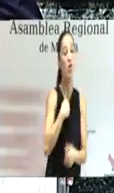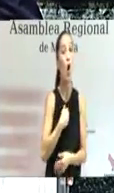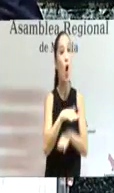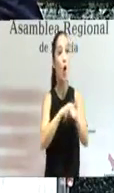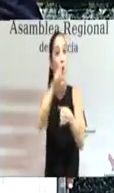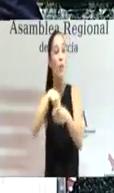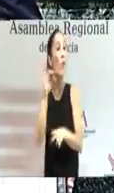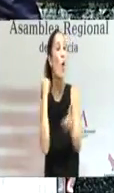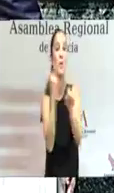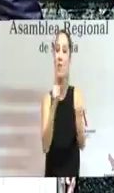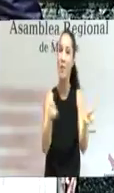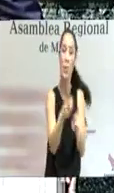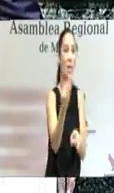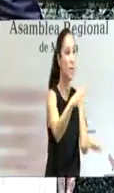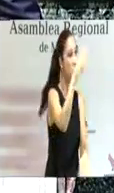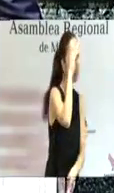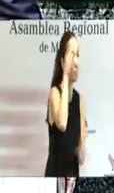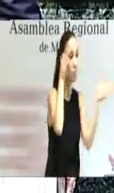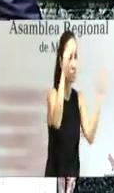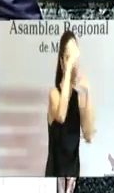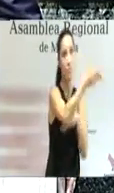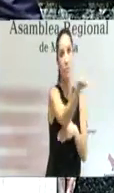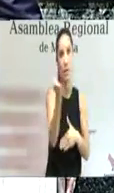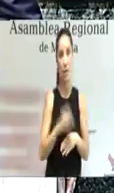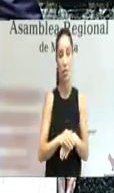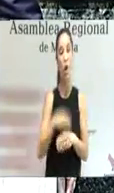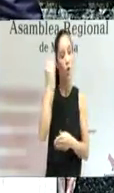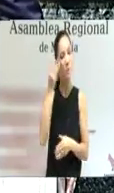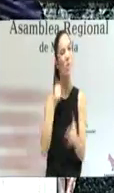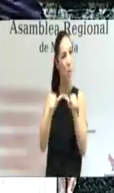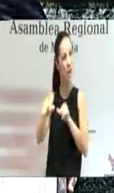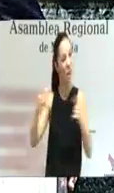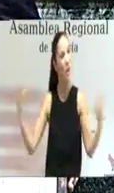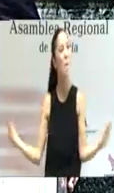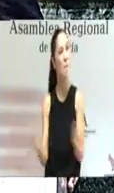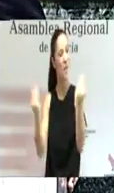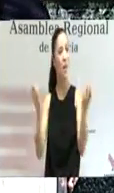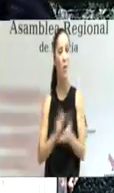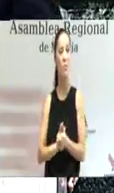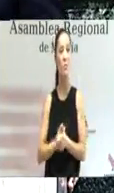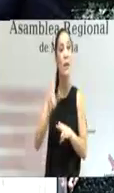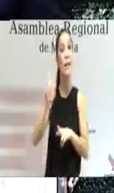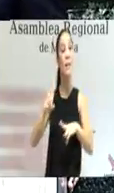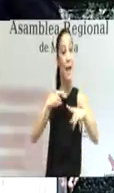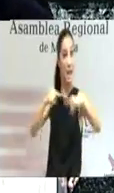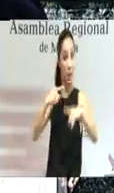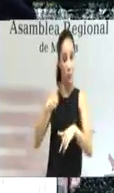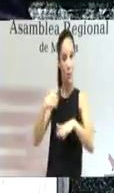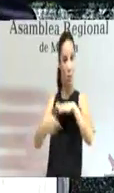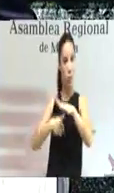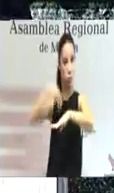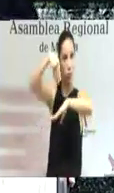estoy convencido que aquí también lo vamos a hacer mejor. Para el Ejecutivo que presido esto